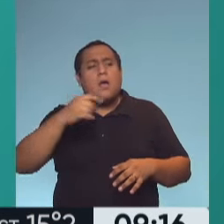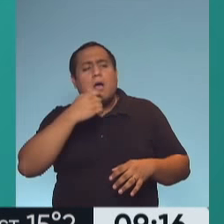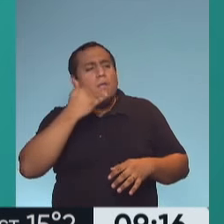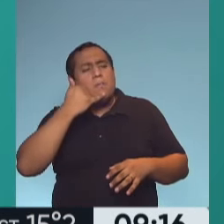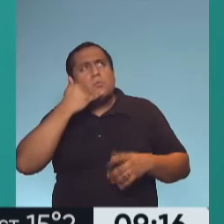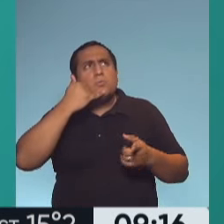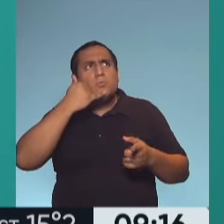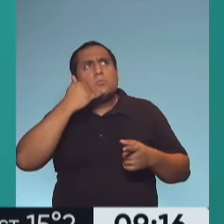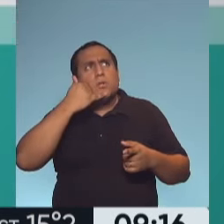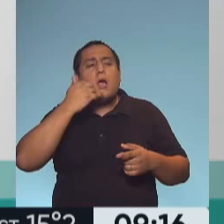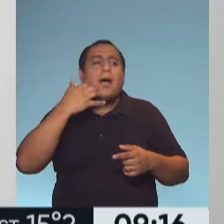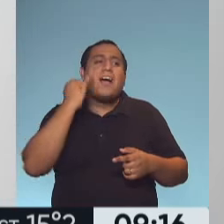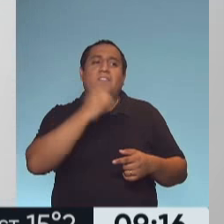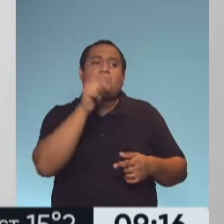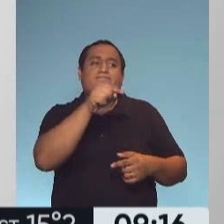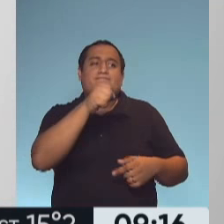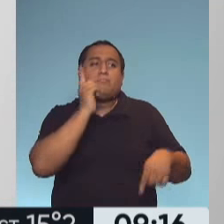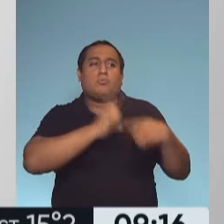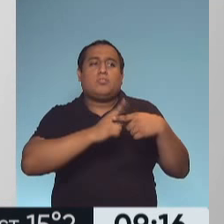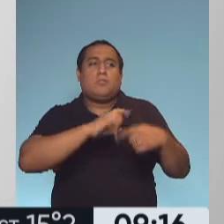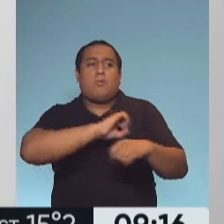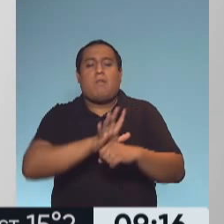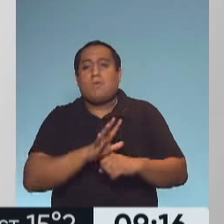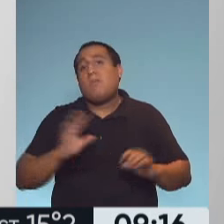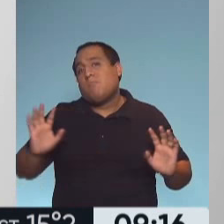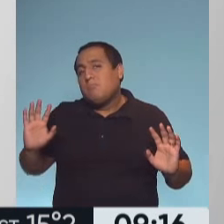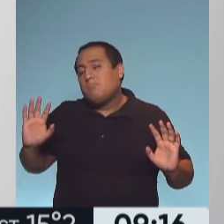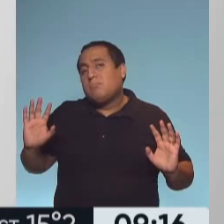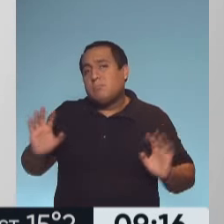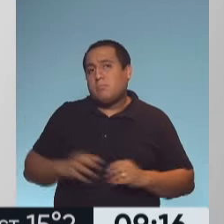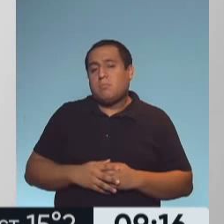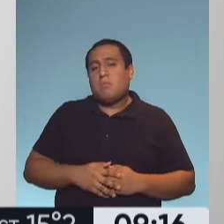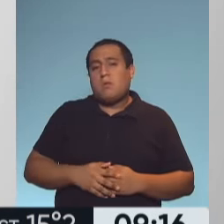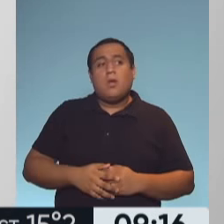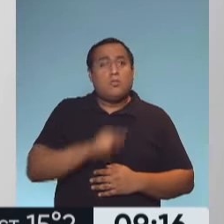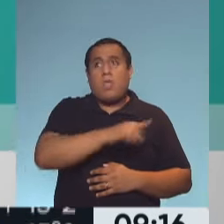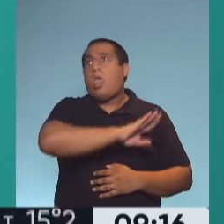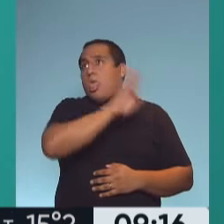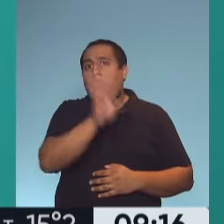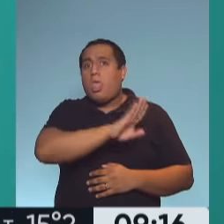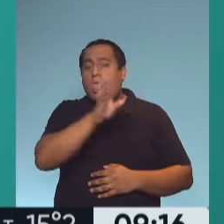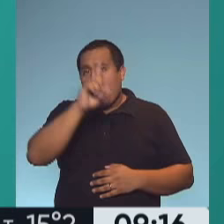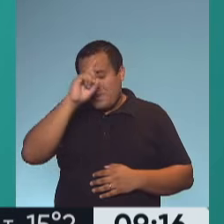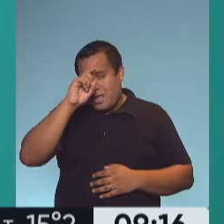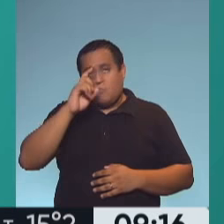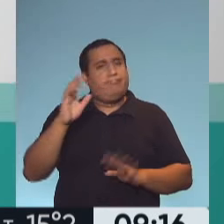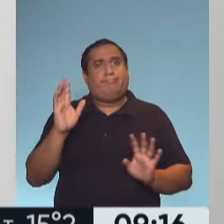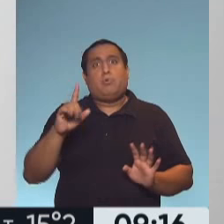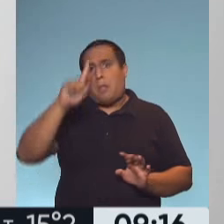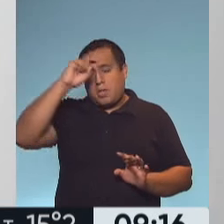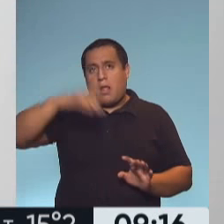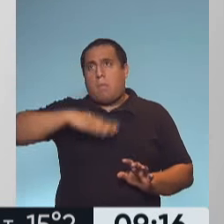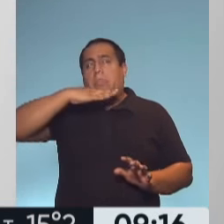seguimiento en casa, lo denuncien como caso por anosmia y no sobrecarguen los hospitales que ya están demasiado